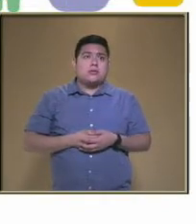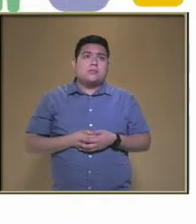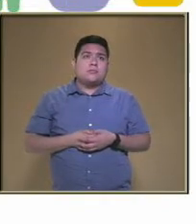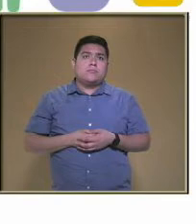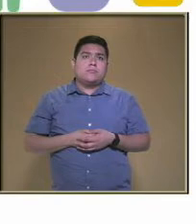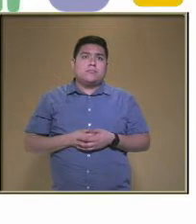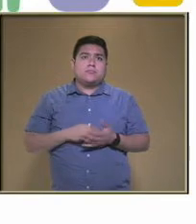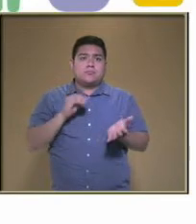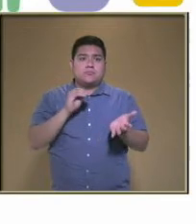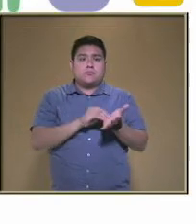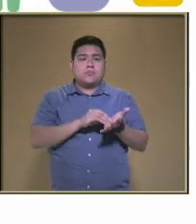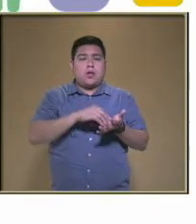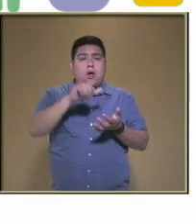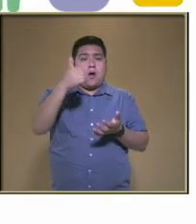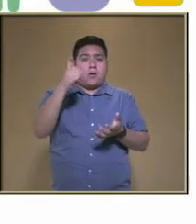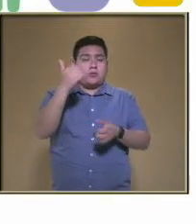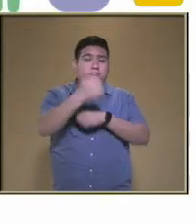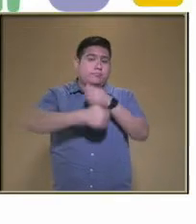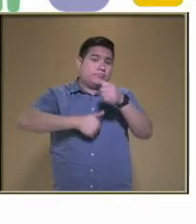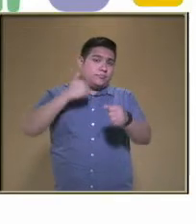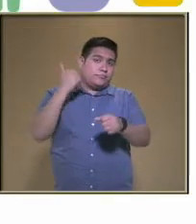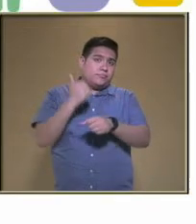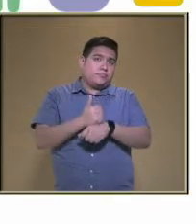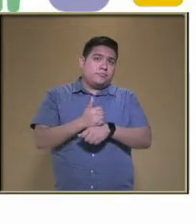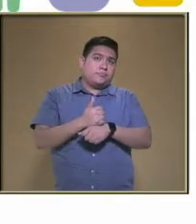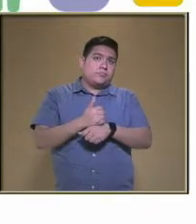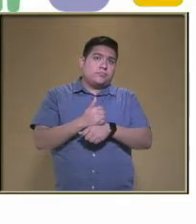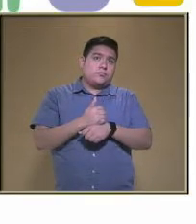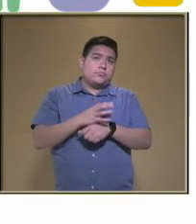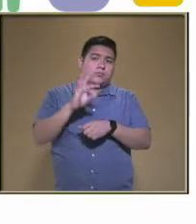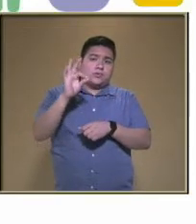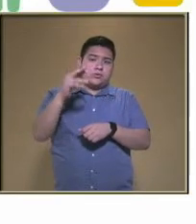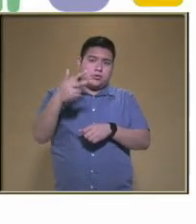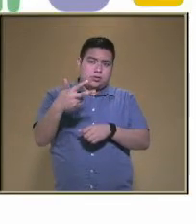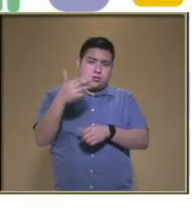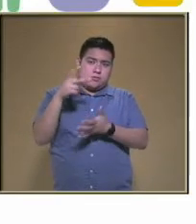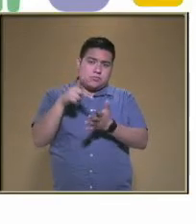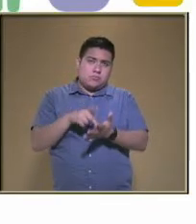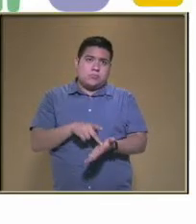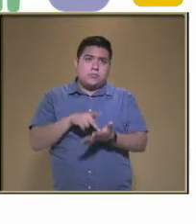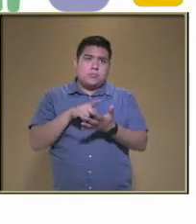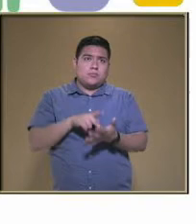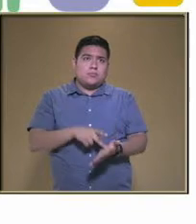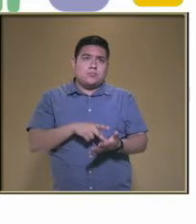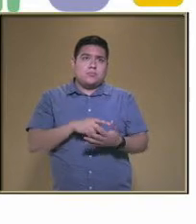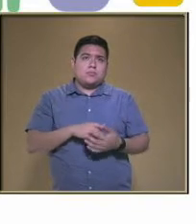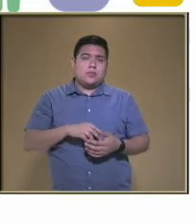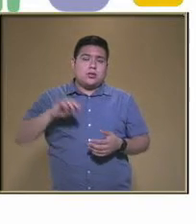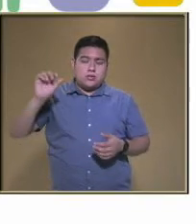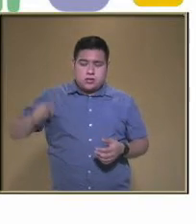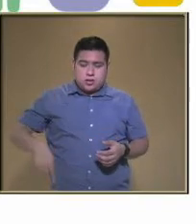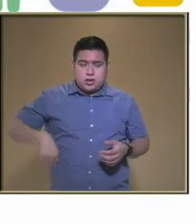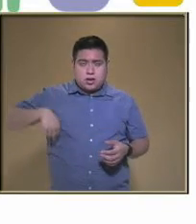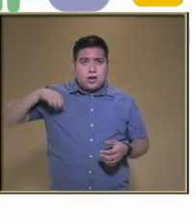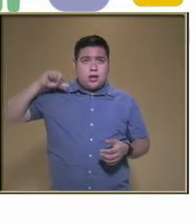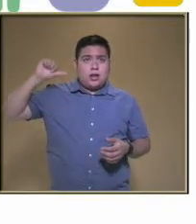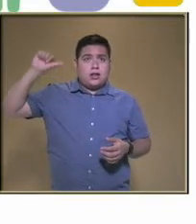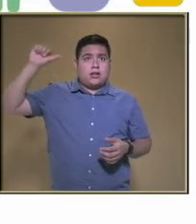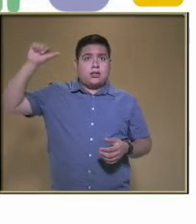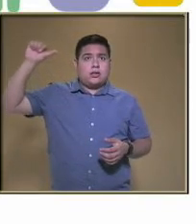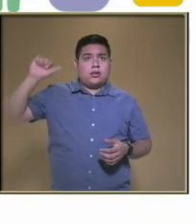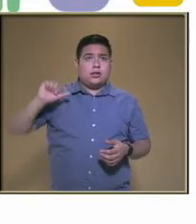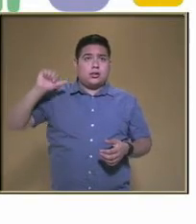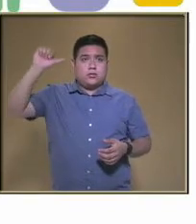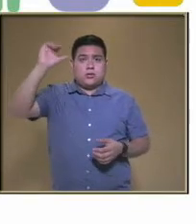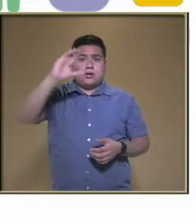¿Verdad? Por ejemplo Aquí puse 11 años 48 kilos Y en el caso De la altura Debe ser en centímetros